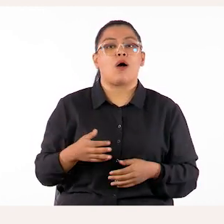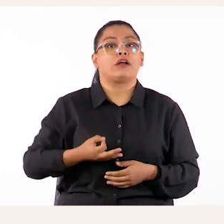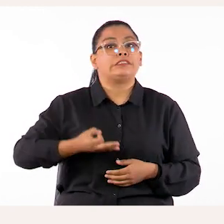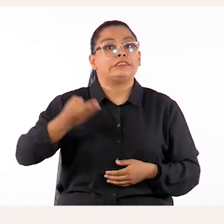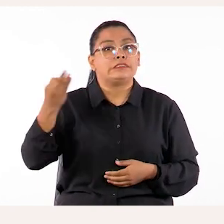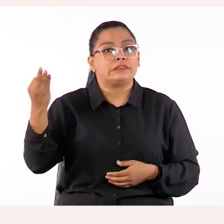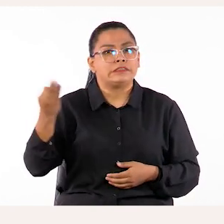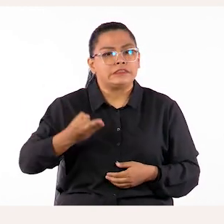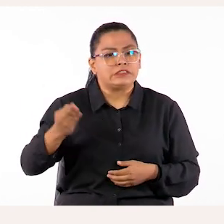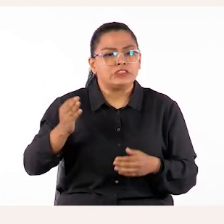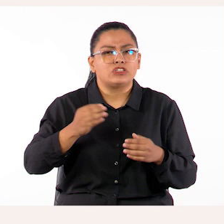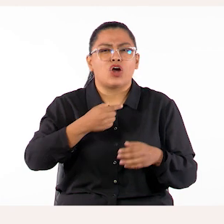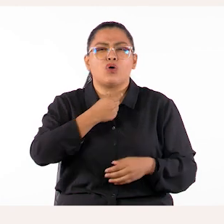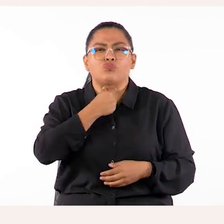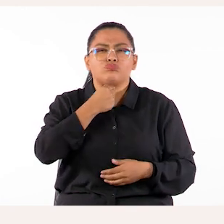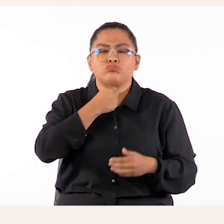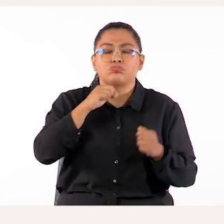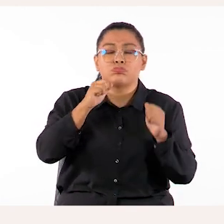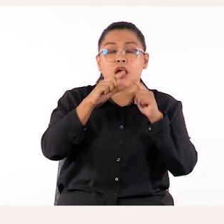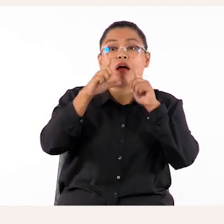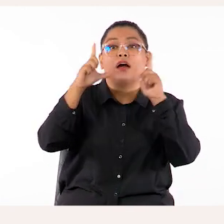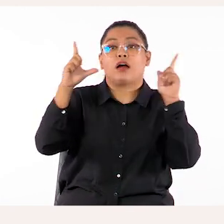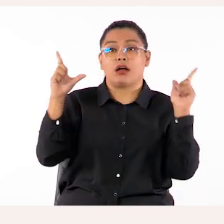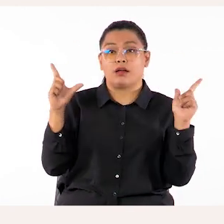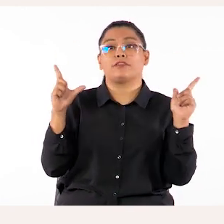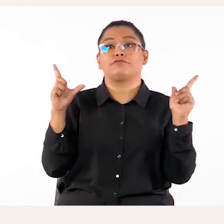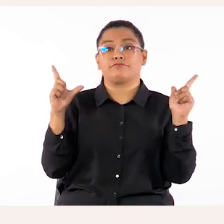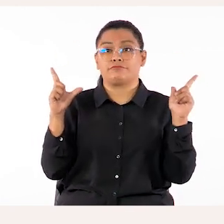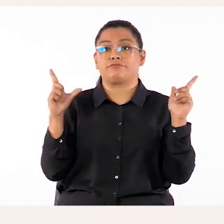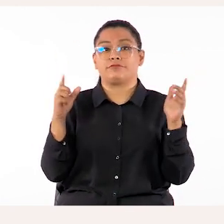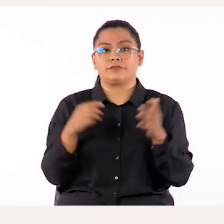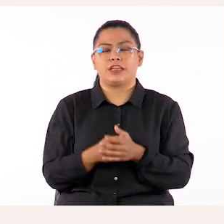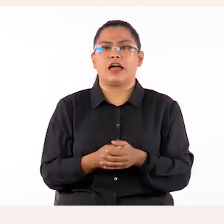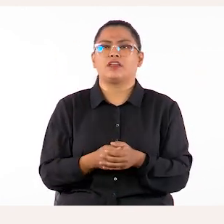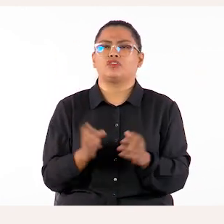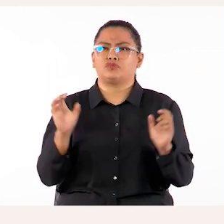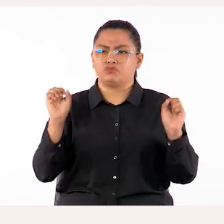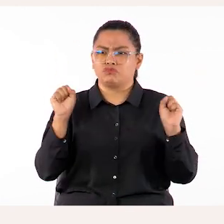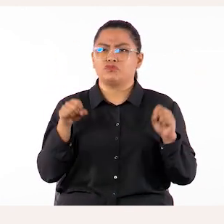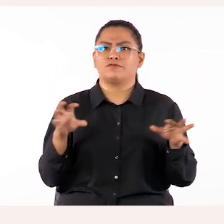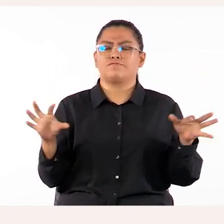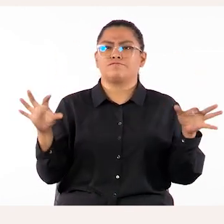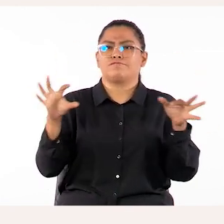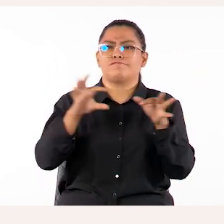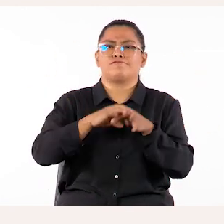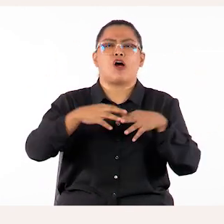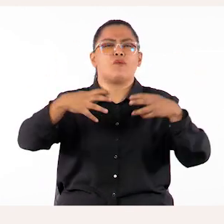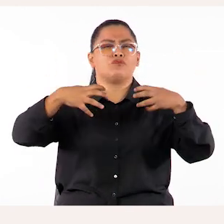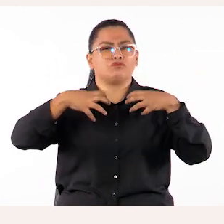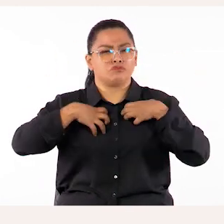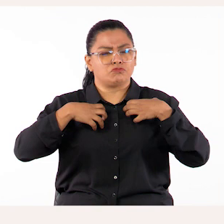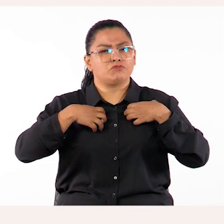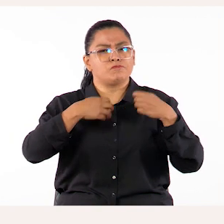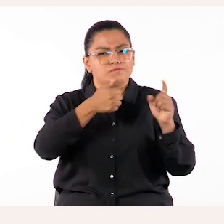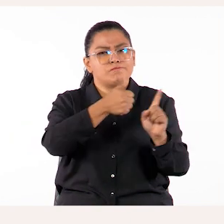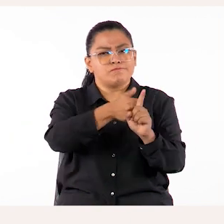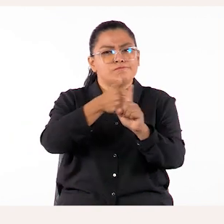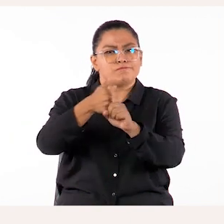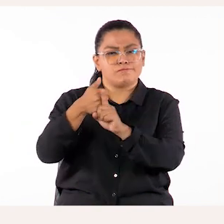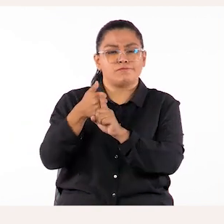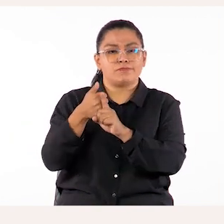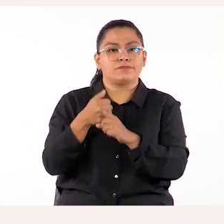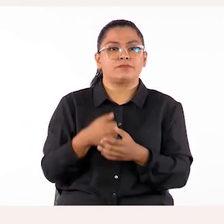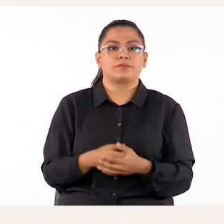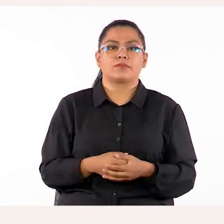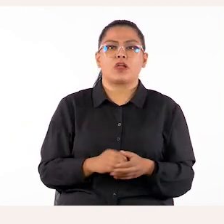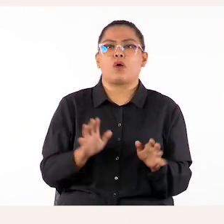para despertar curiosidad al ser presentada, de modo que se relacione con la vida misma. De ese